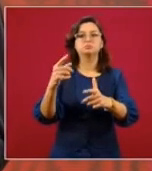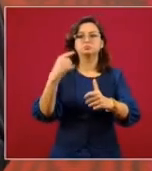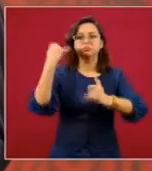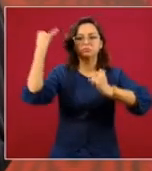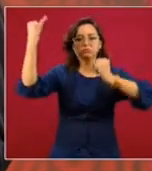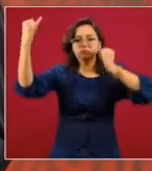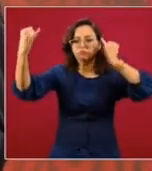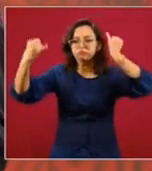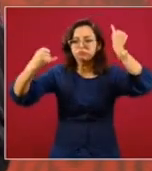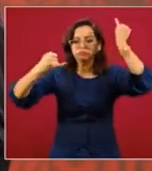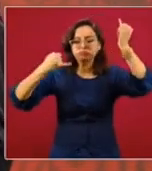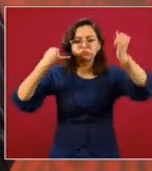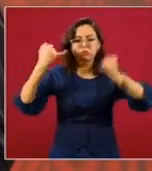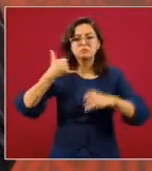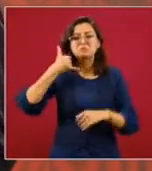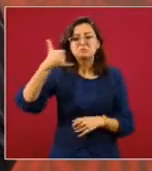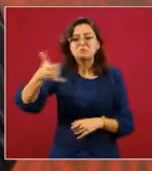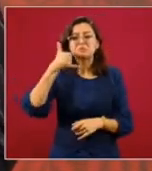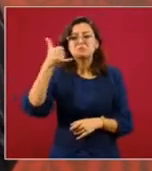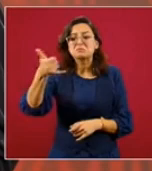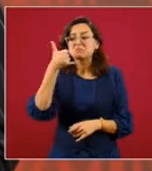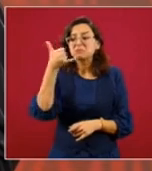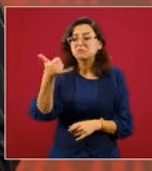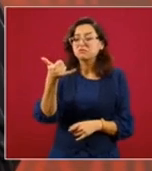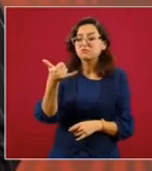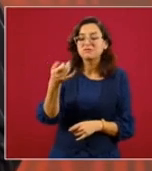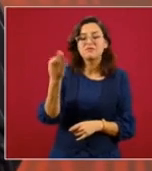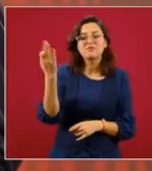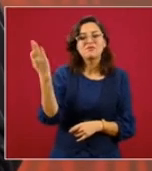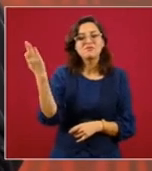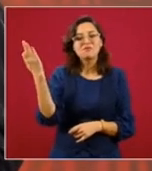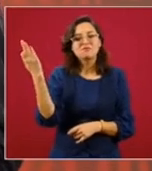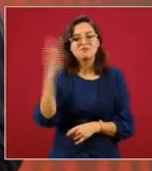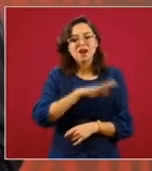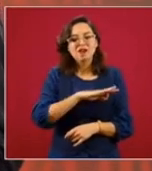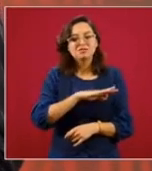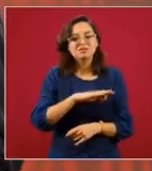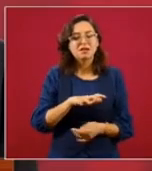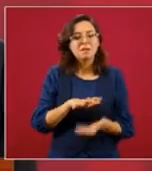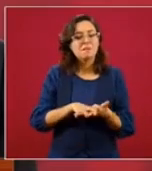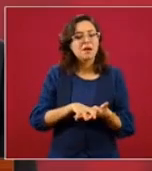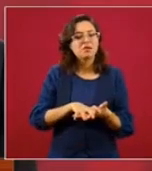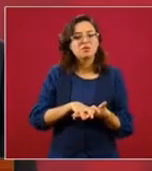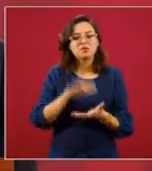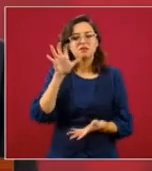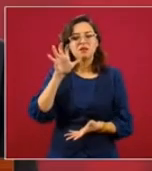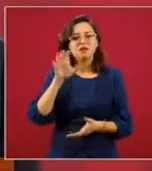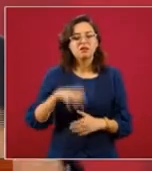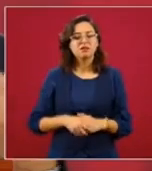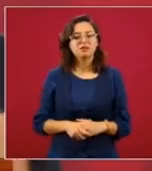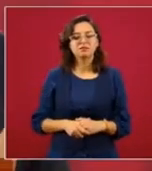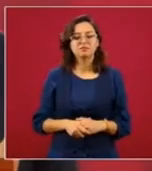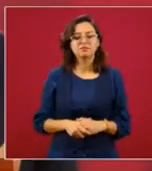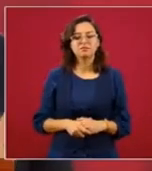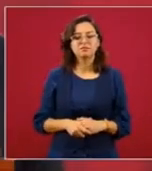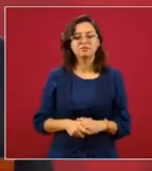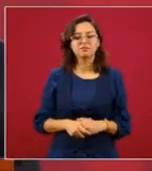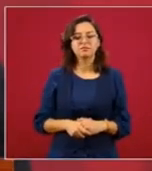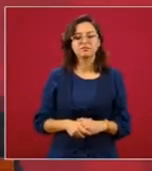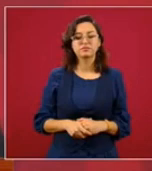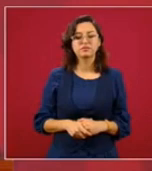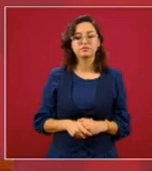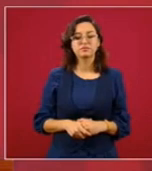La mayor parte son falsas. Pero esto dicho,